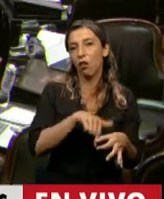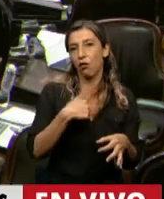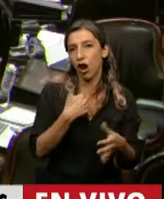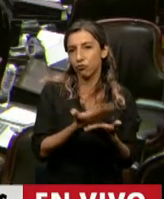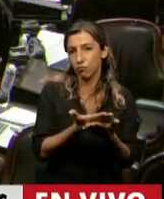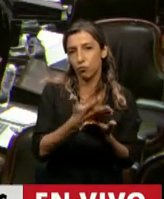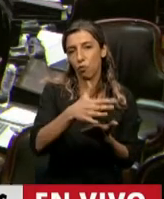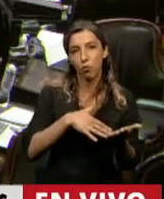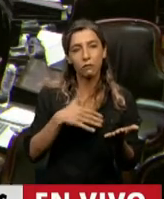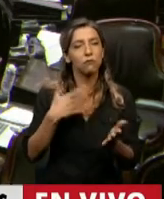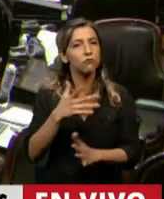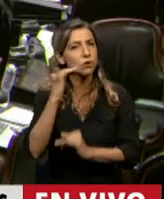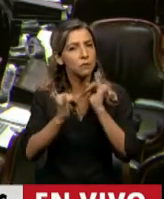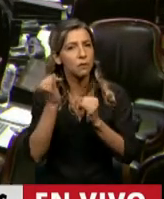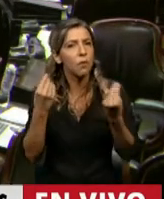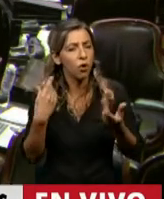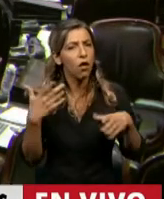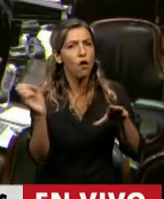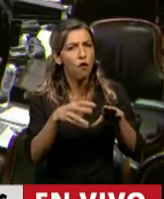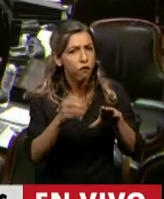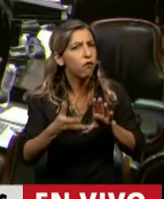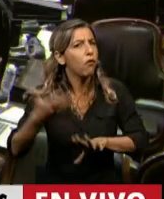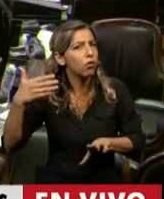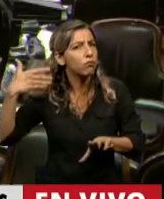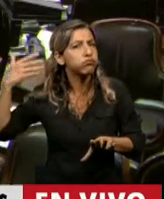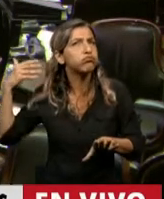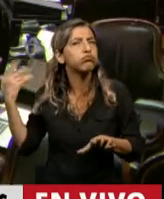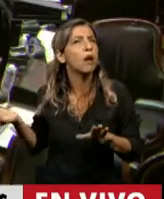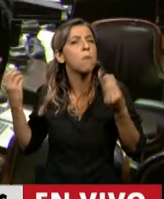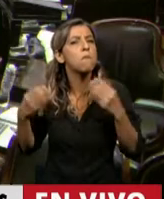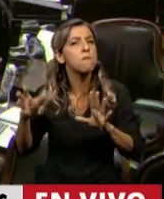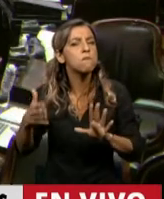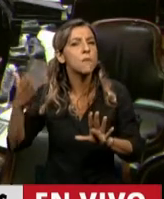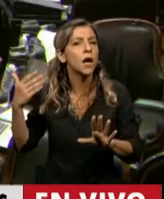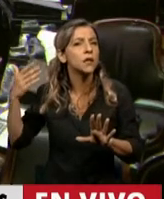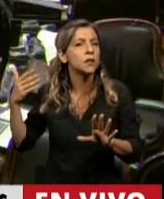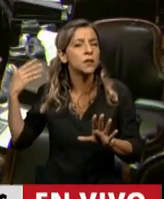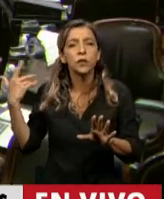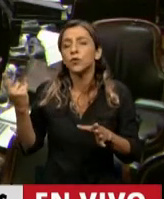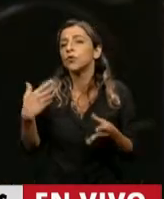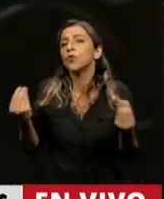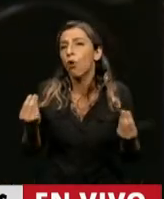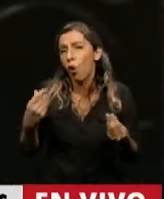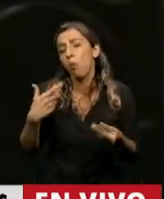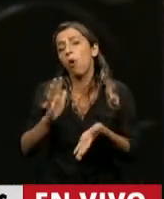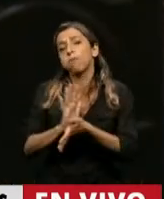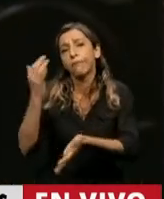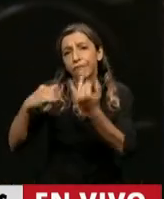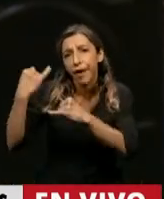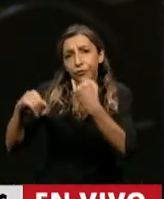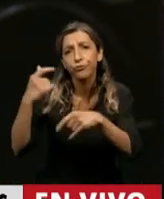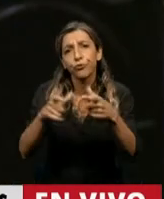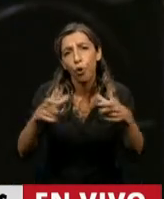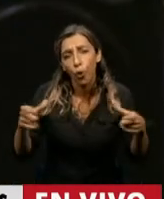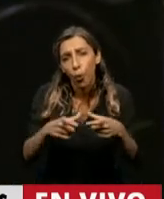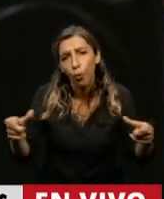el Fondo de Garantía y Sustentabilidad tiene su origen en aquellas acciones, en aquellos bonos